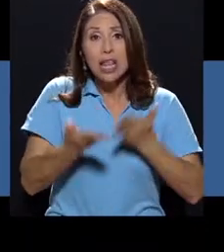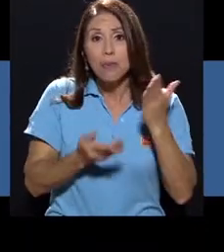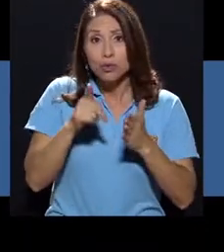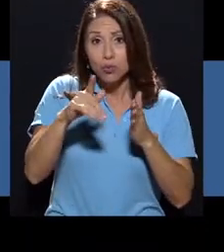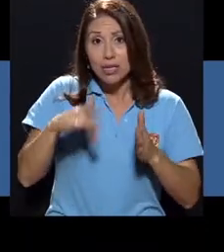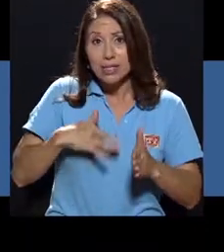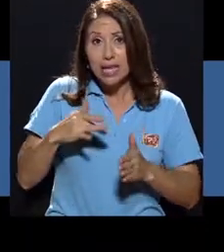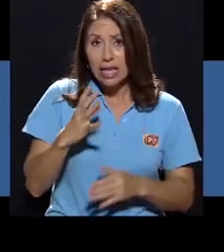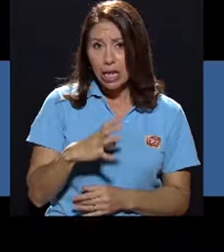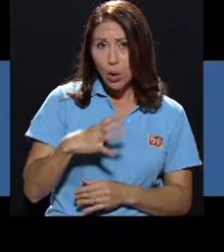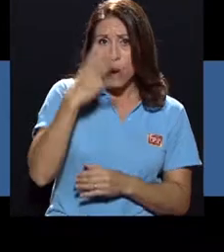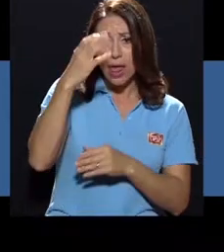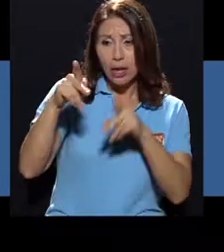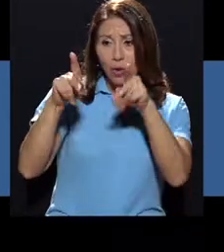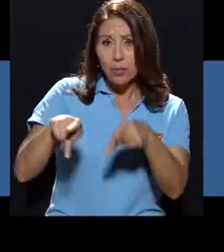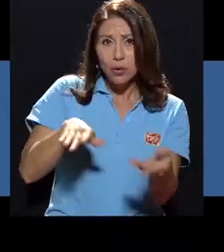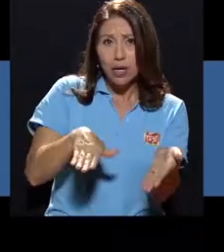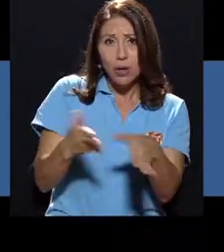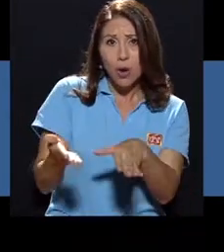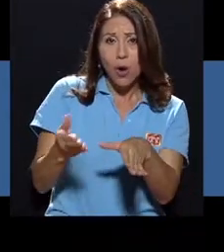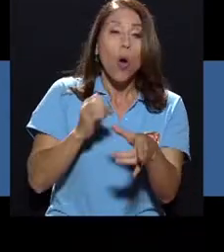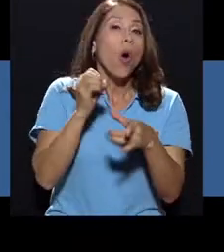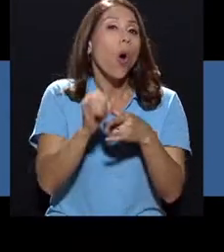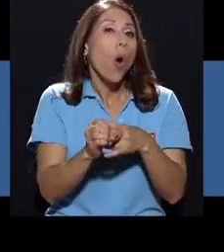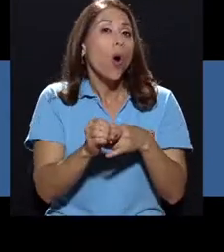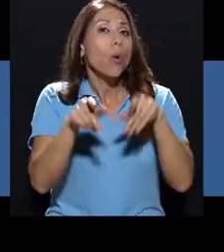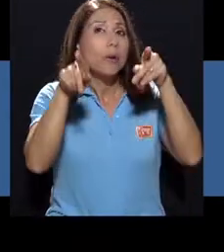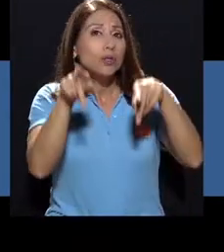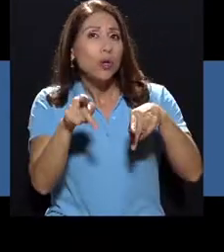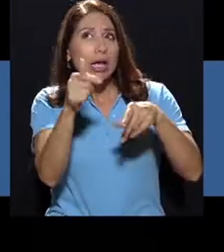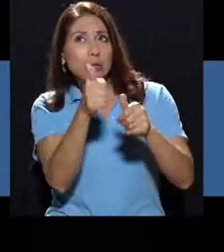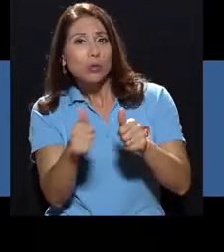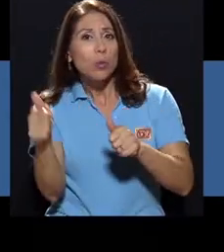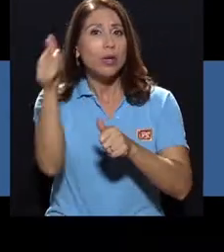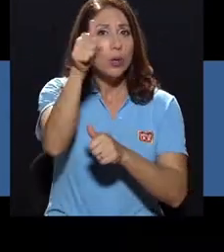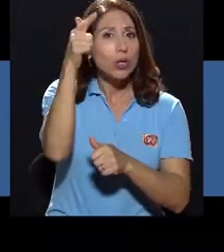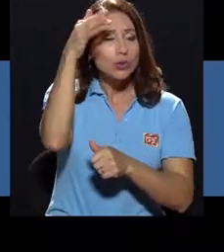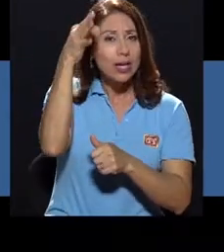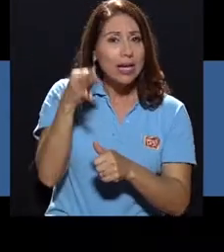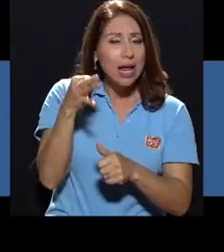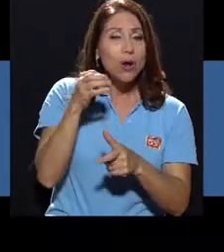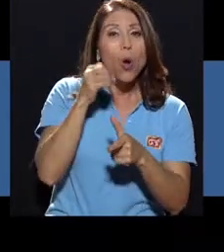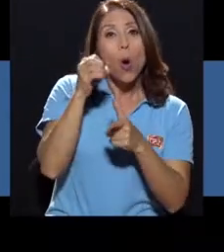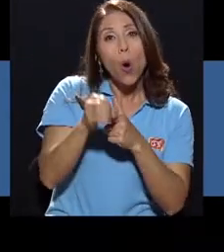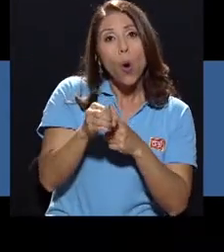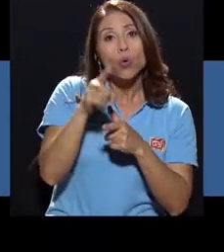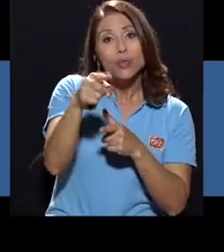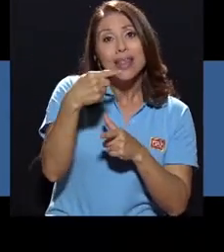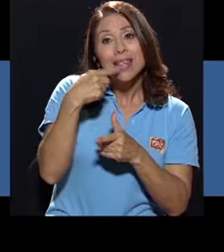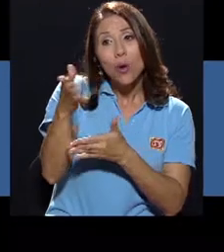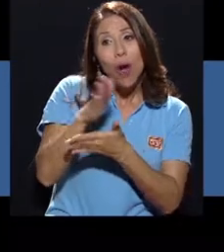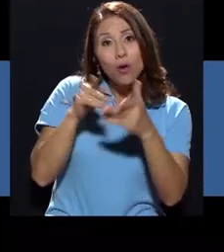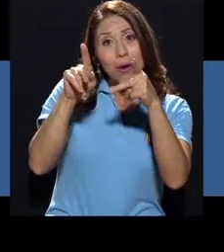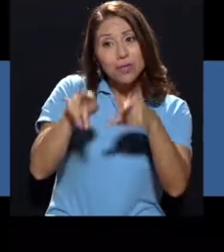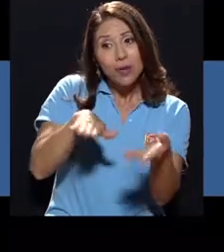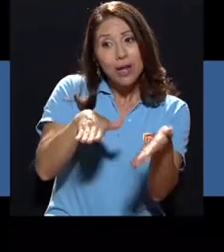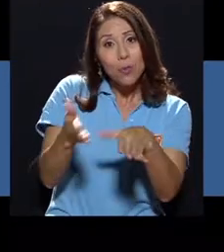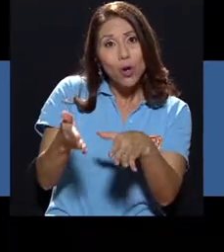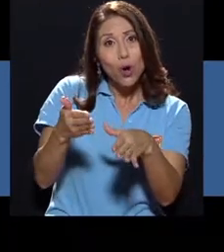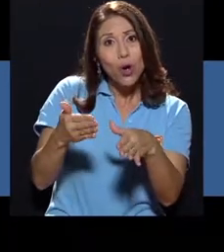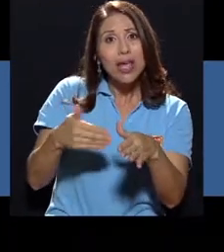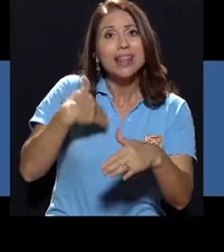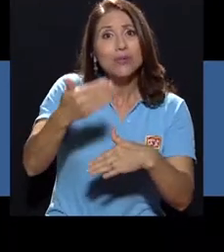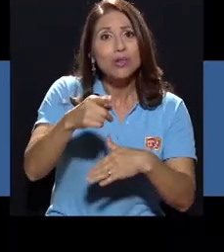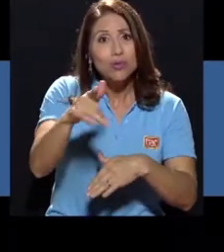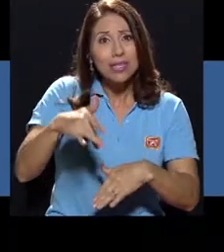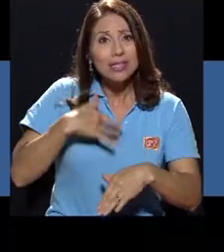o con el ser superior en que creas o sentirte culpable por algo que dijiste a la persona que ya no está, es normal pensar